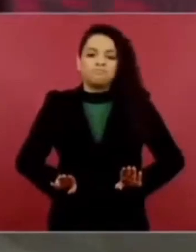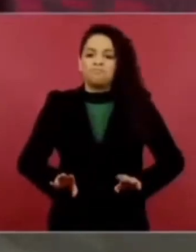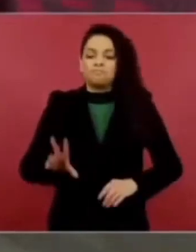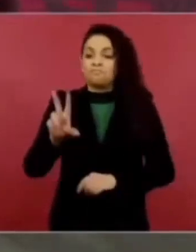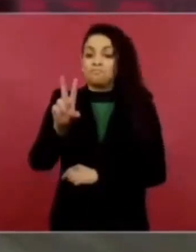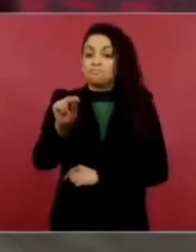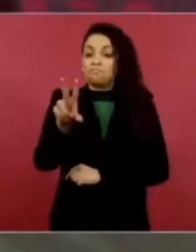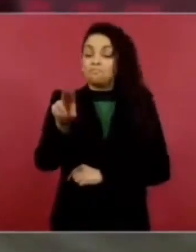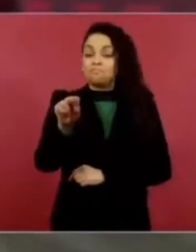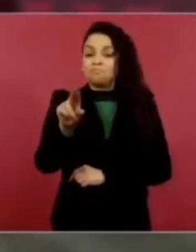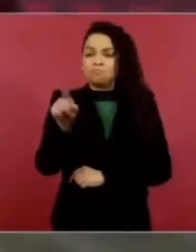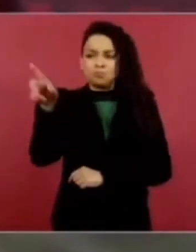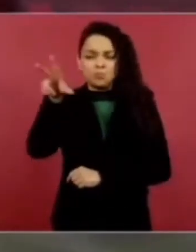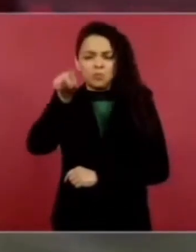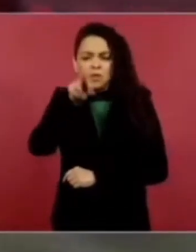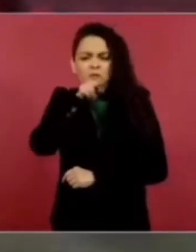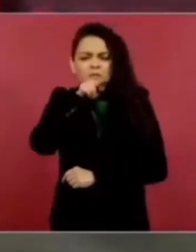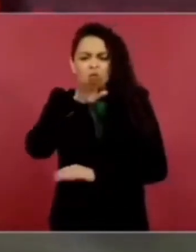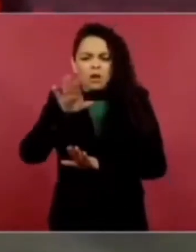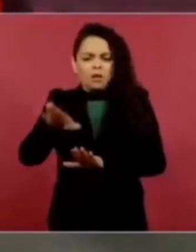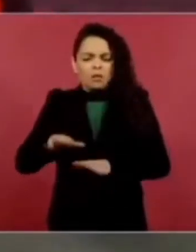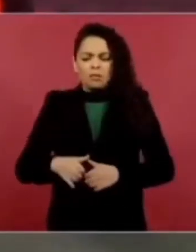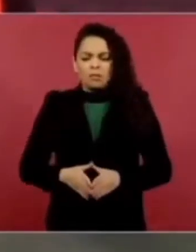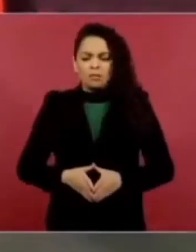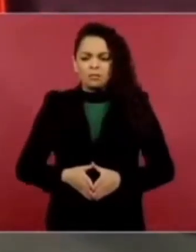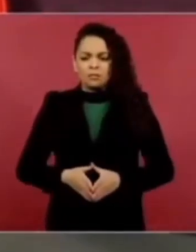entonces ahora